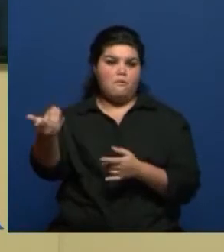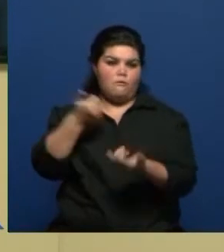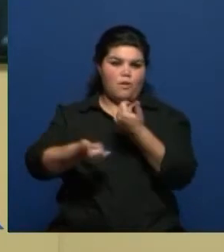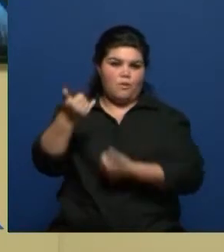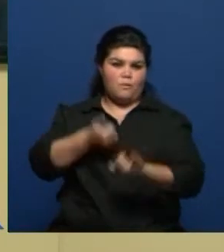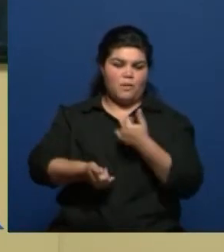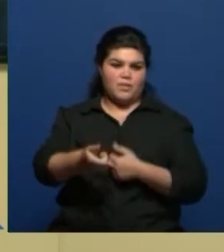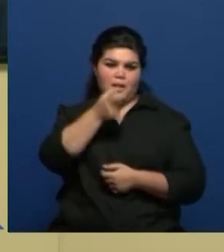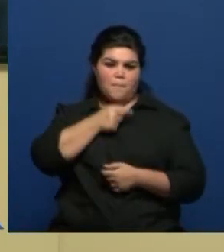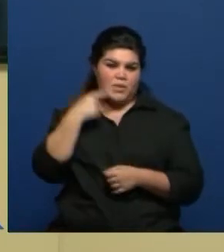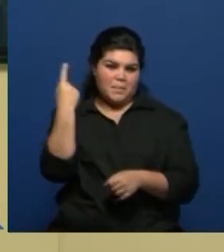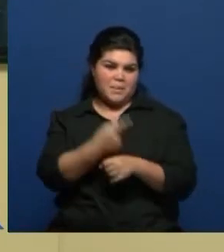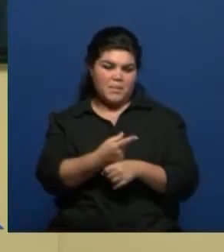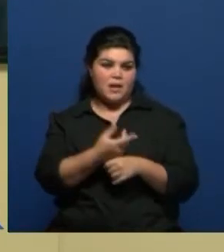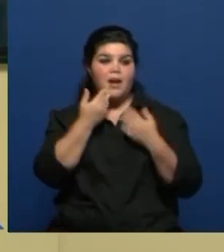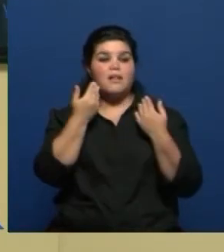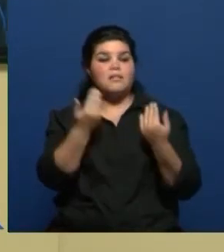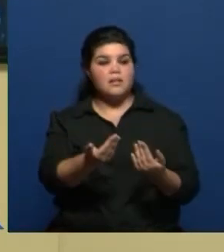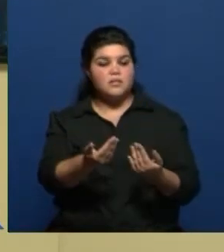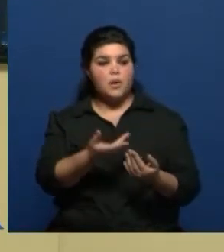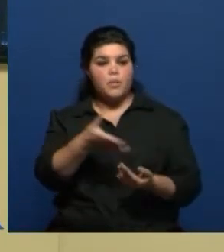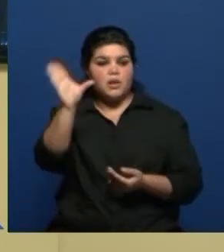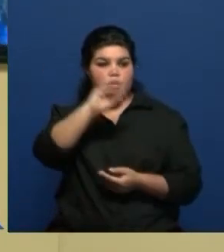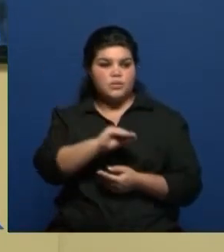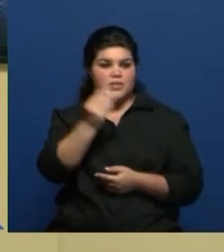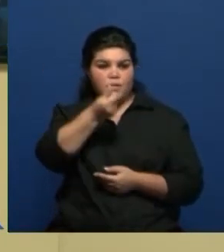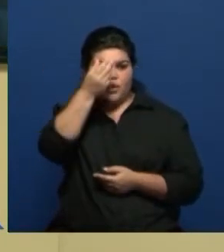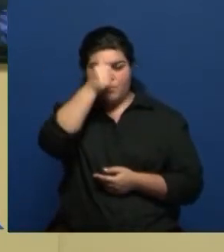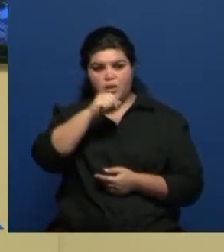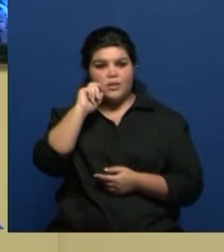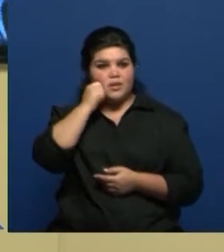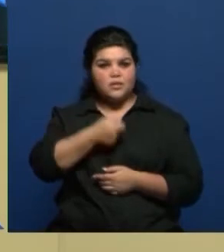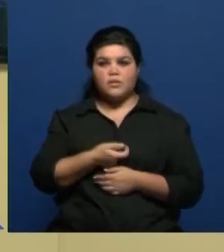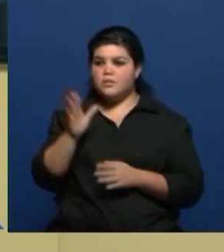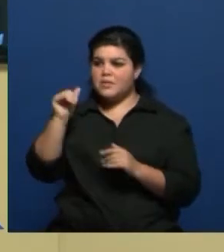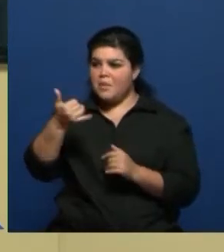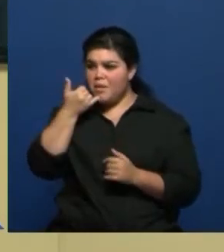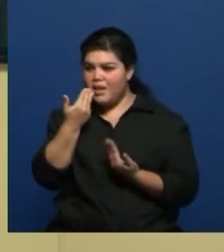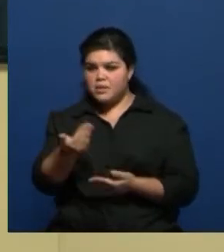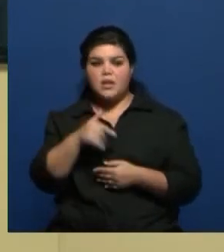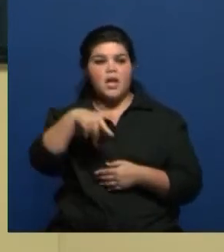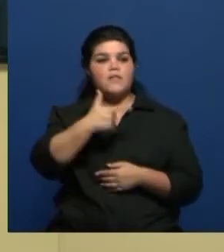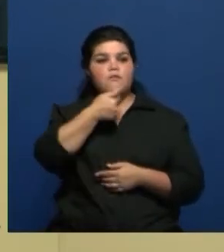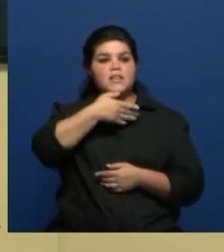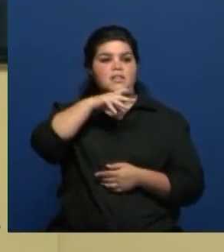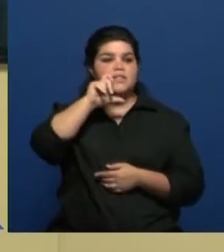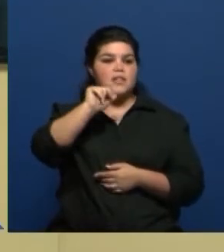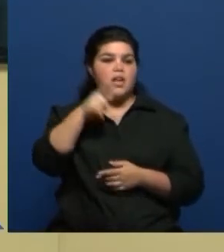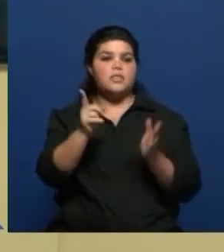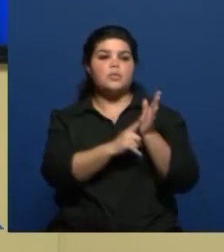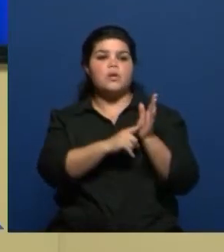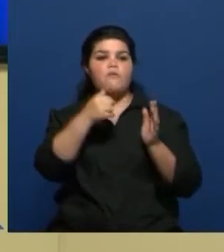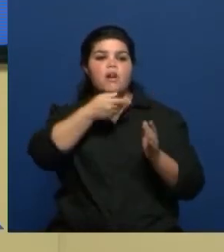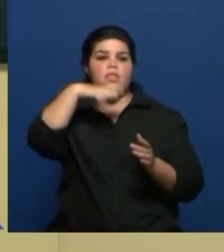decías en tu primera respuesta. Así que, gracias y buenas noches, buen fin de semana. Gracias a ustedes por comunicarse. Por favor, Francisca Staiti, la titular de Fadiung,